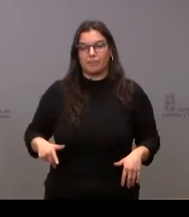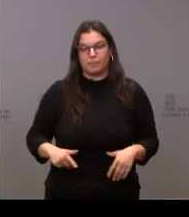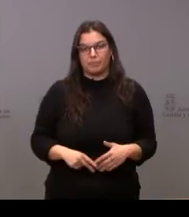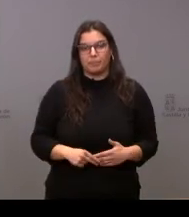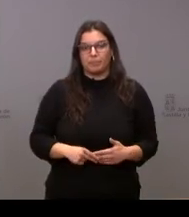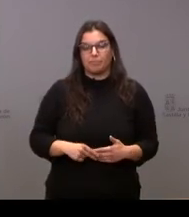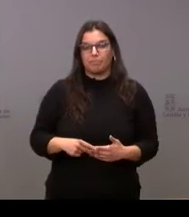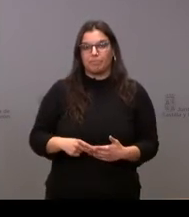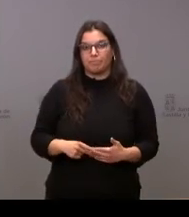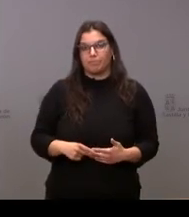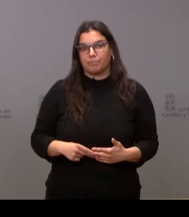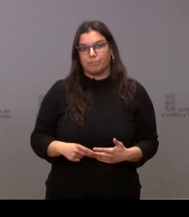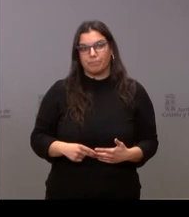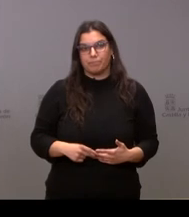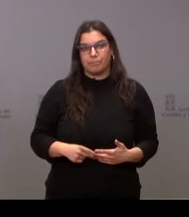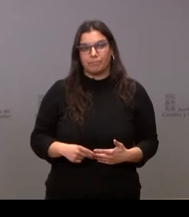Adelante Sergio